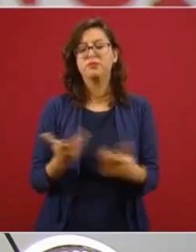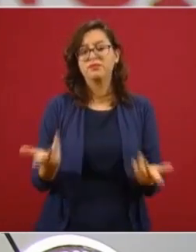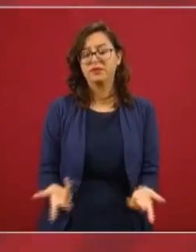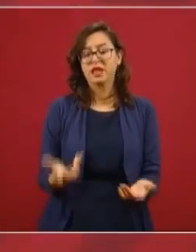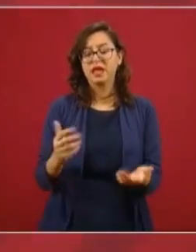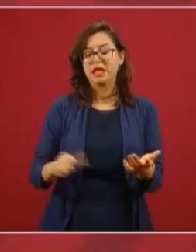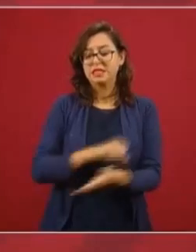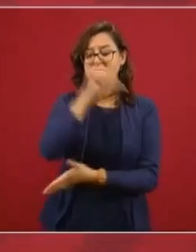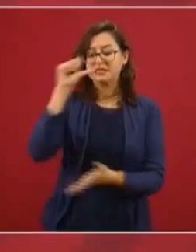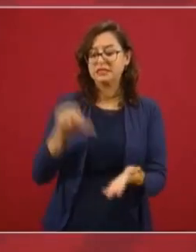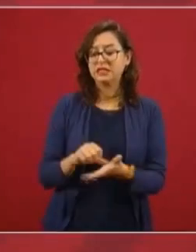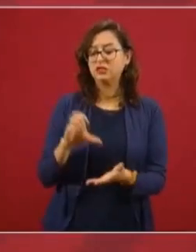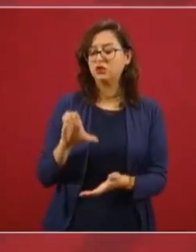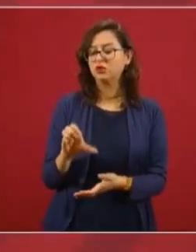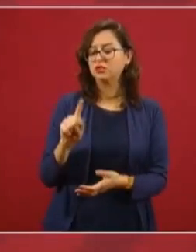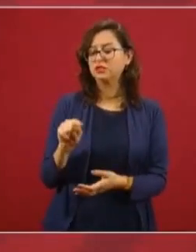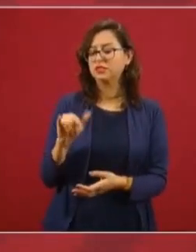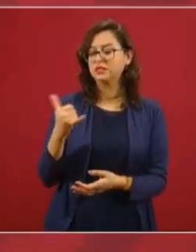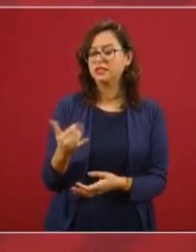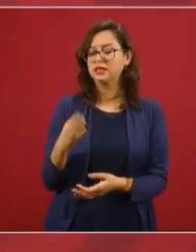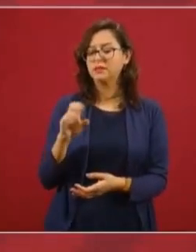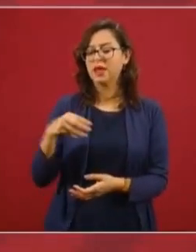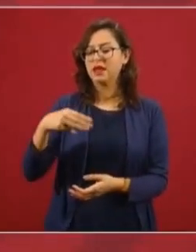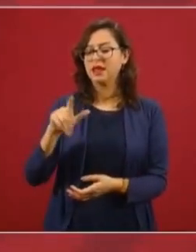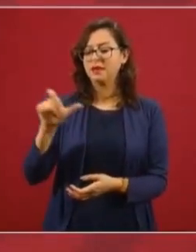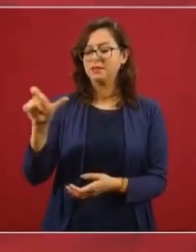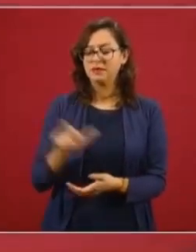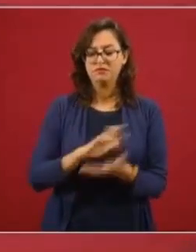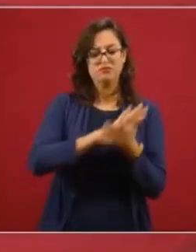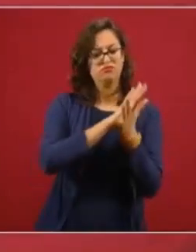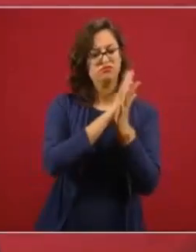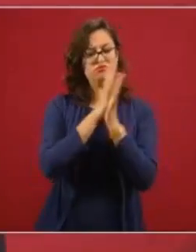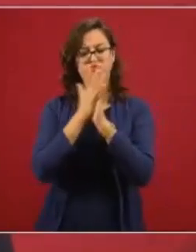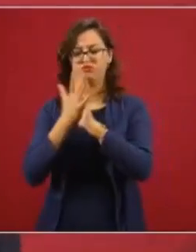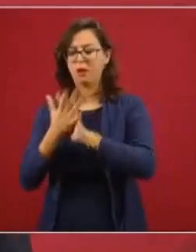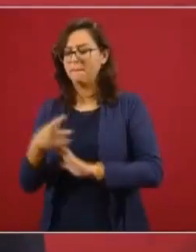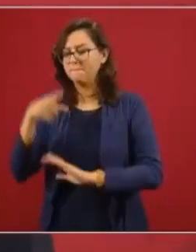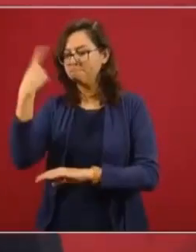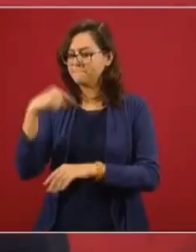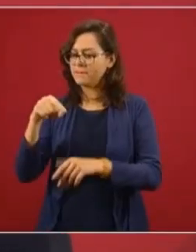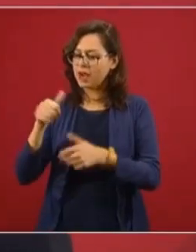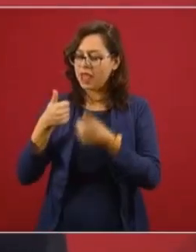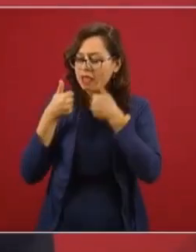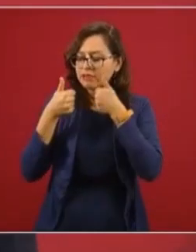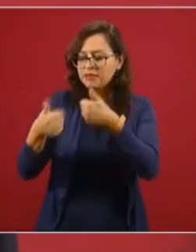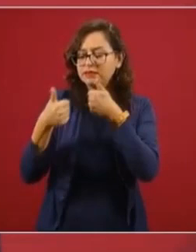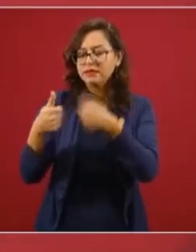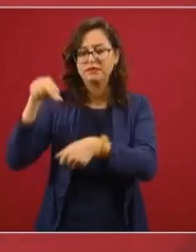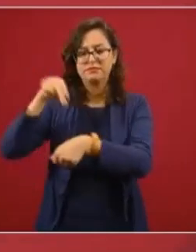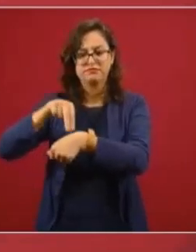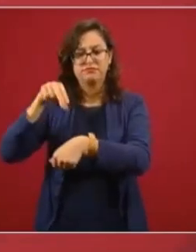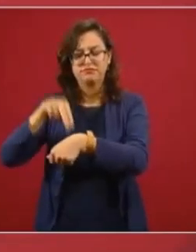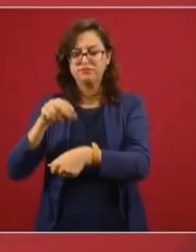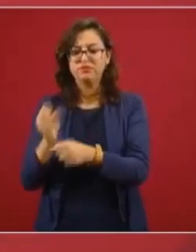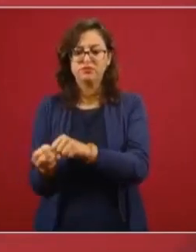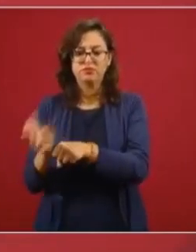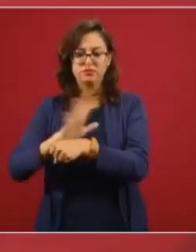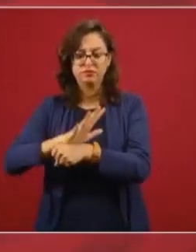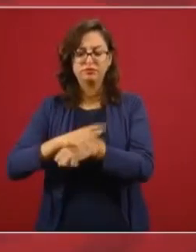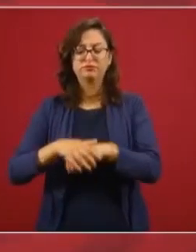transformado en hospital temporal para la atención del coronavirus, con el Gobierno de la Ciudad de México, quien lleva su operación,